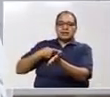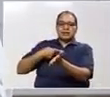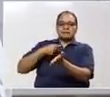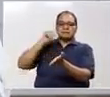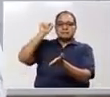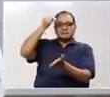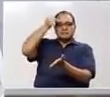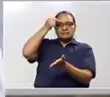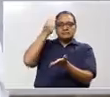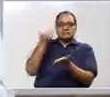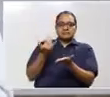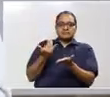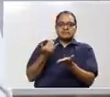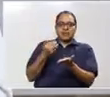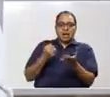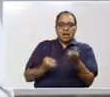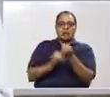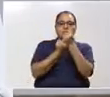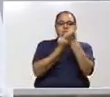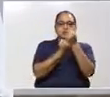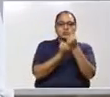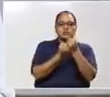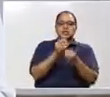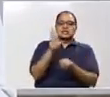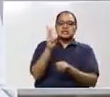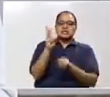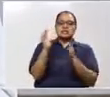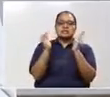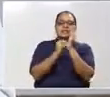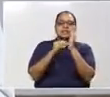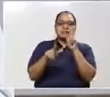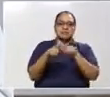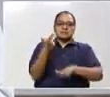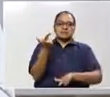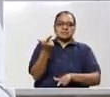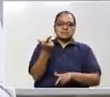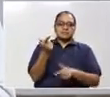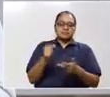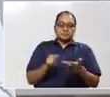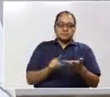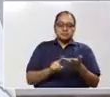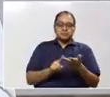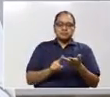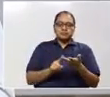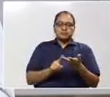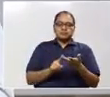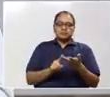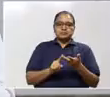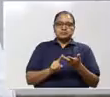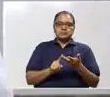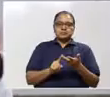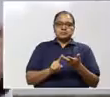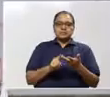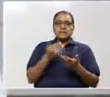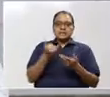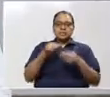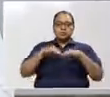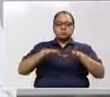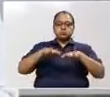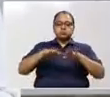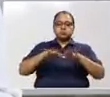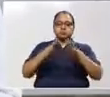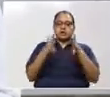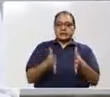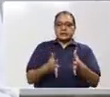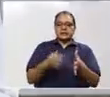hondureño para estos trabajadores y también de parte de los empresarios de la maquila. Quiero